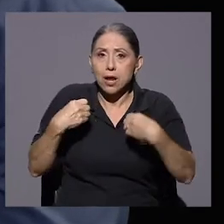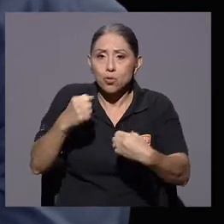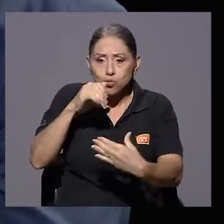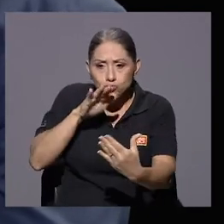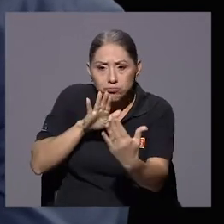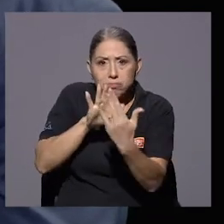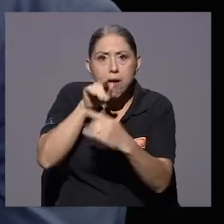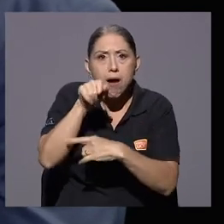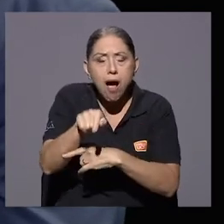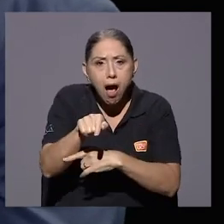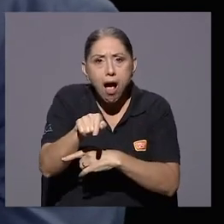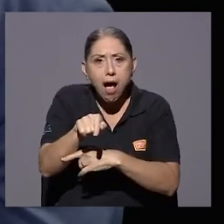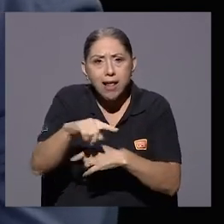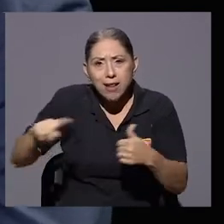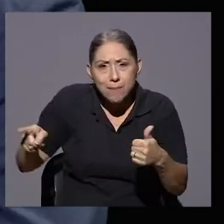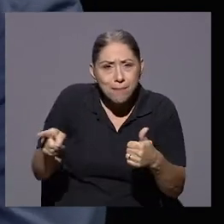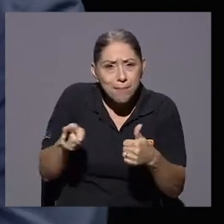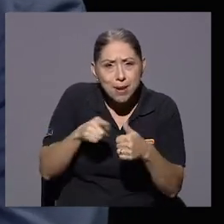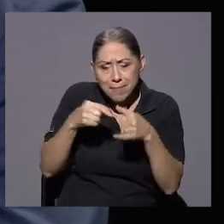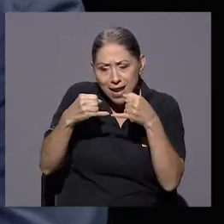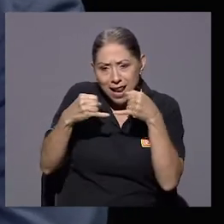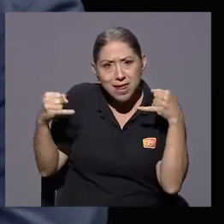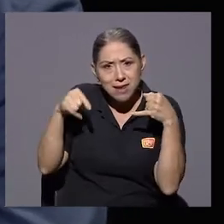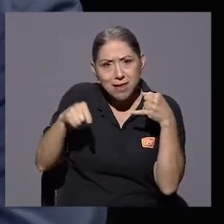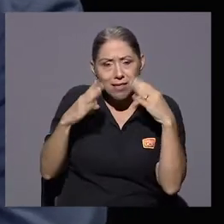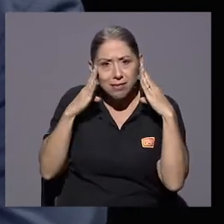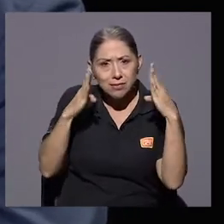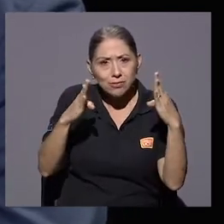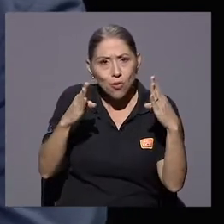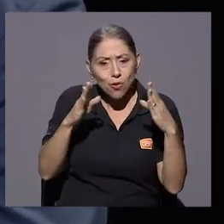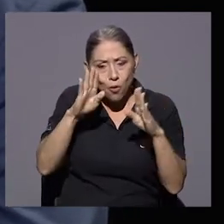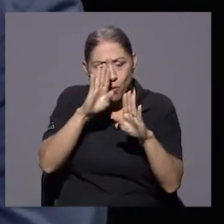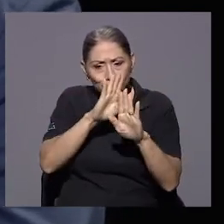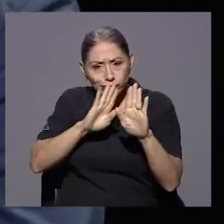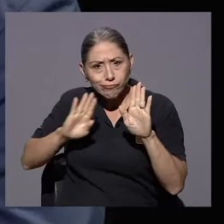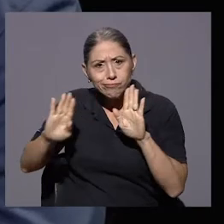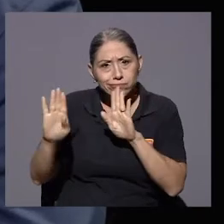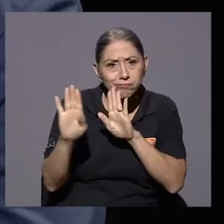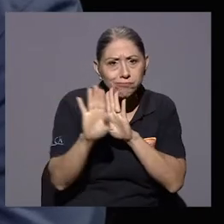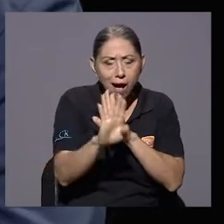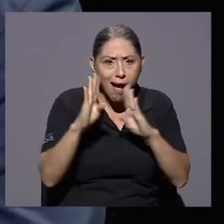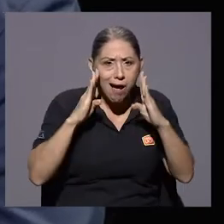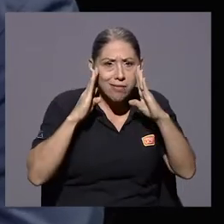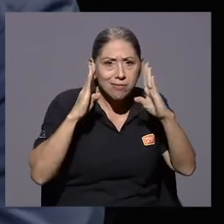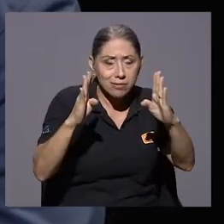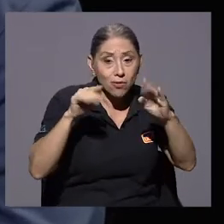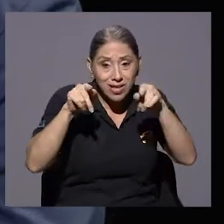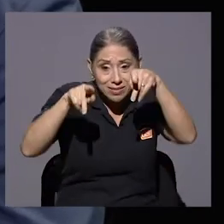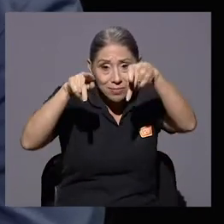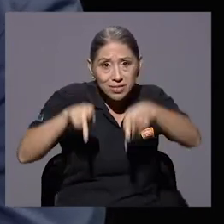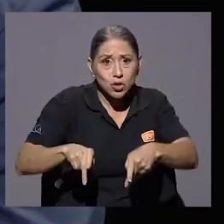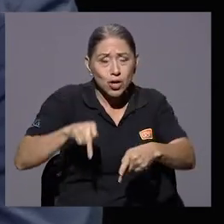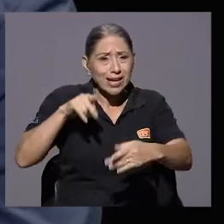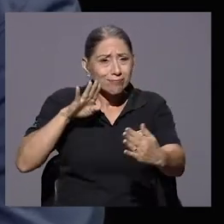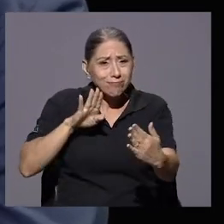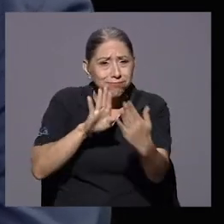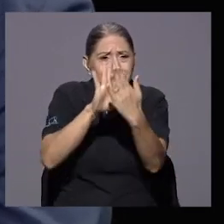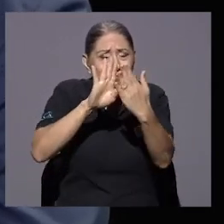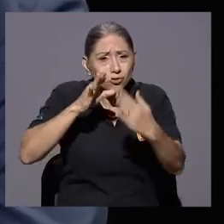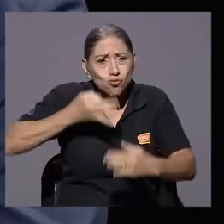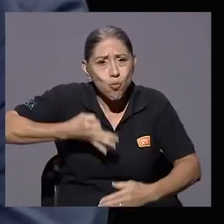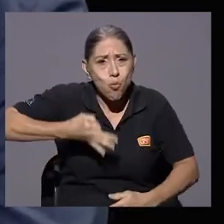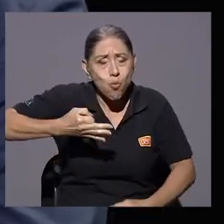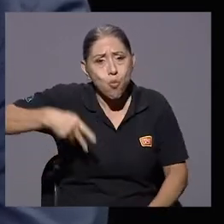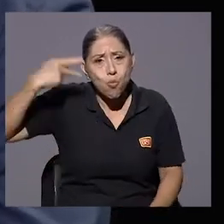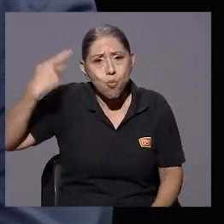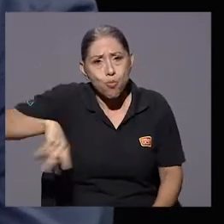en la primera línea de atención a los usuarios, a los pacientes. Es el personal que está en riesgo todos los días del momento